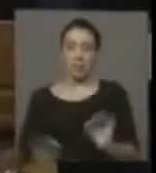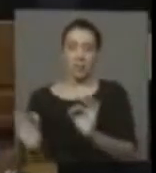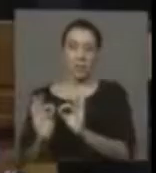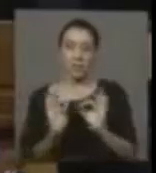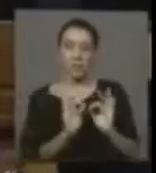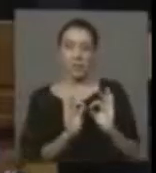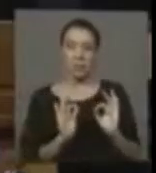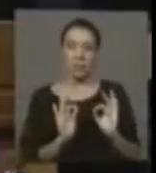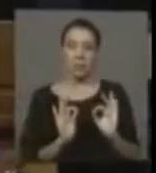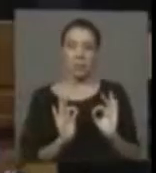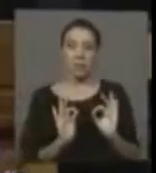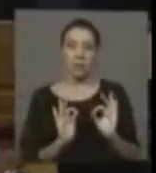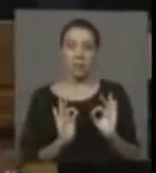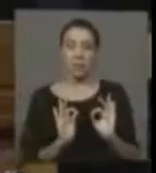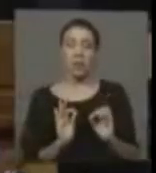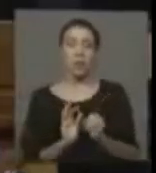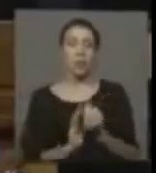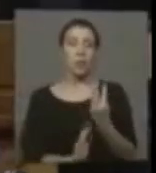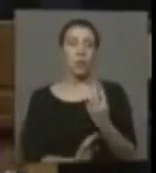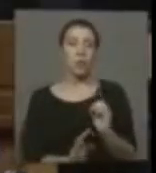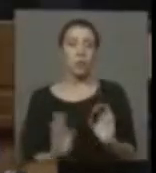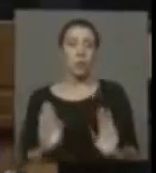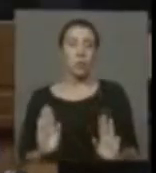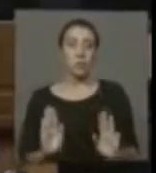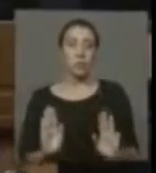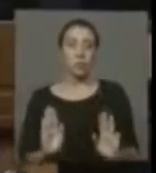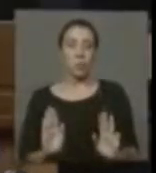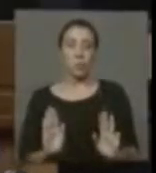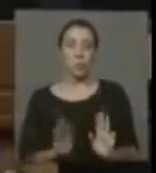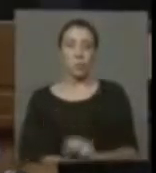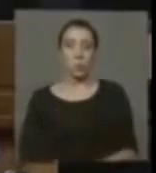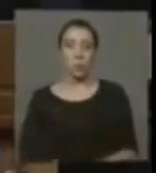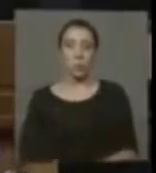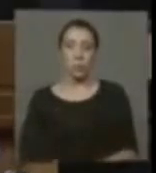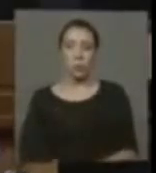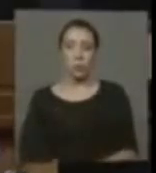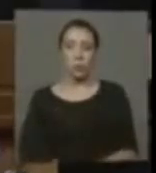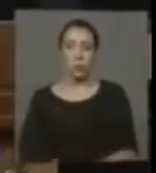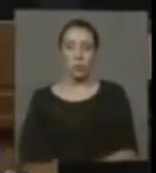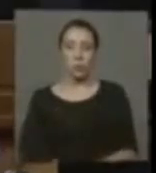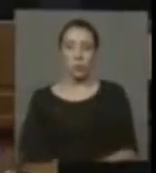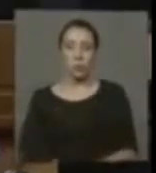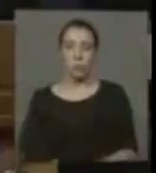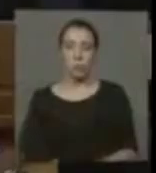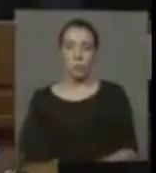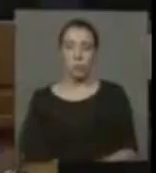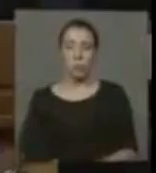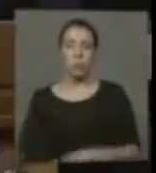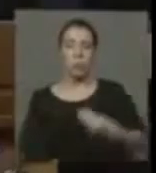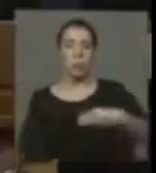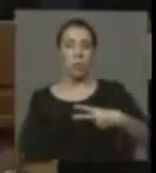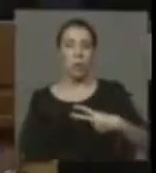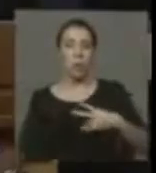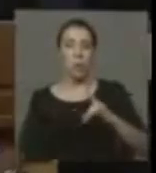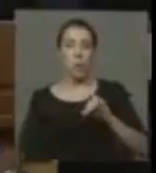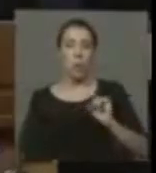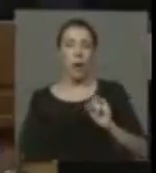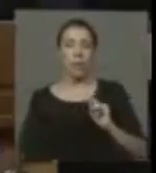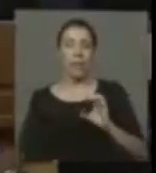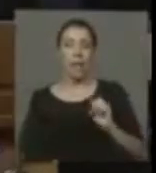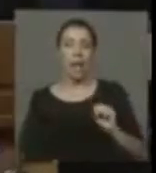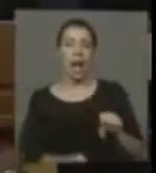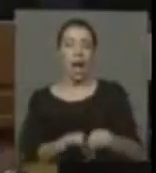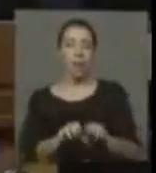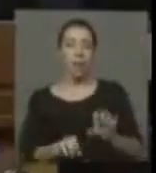específicamente el ordinario número 309 de la Ilustra Municipalidad de Huayteca, los